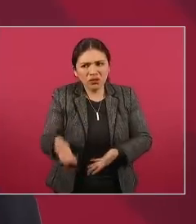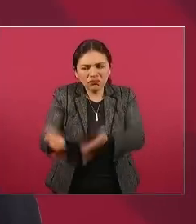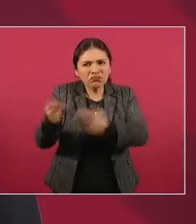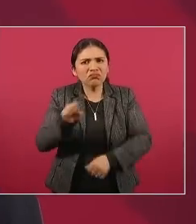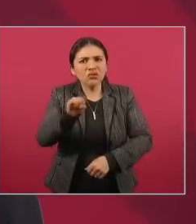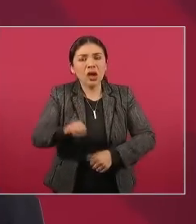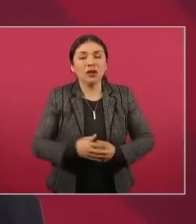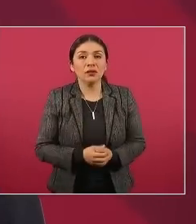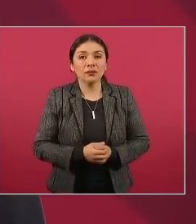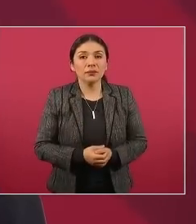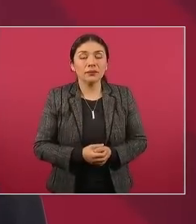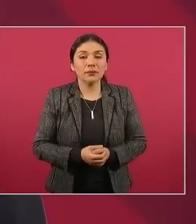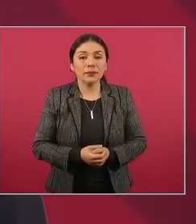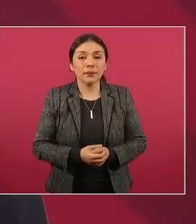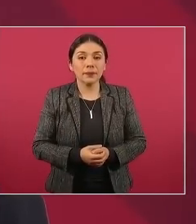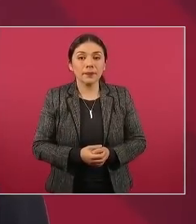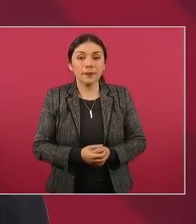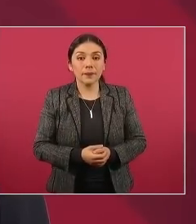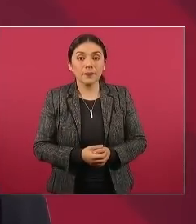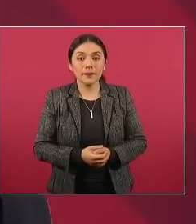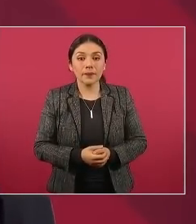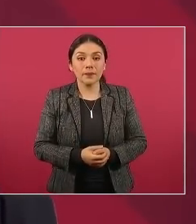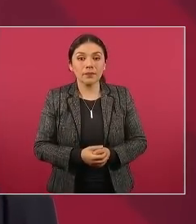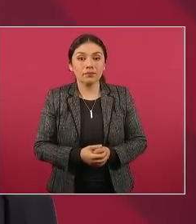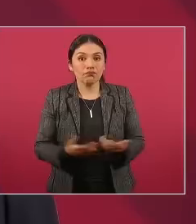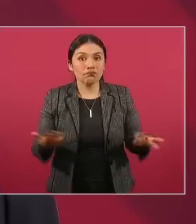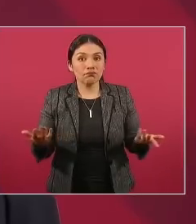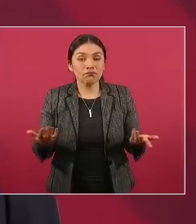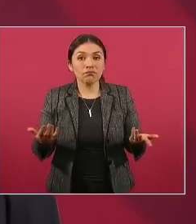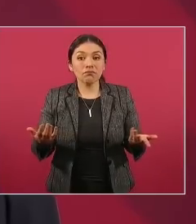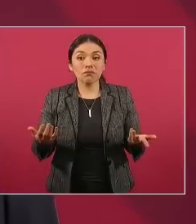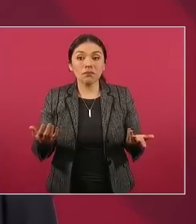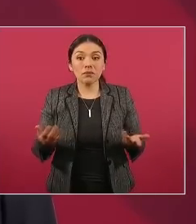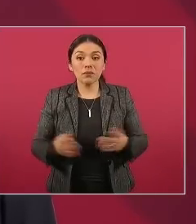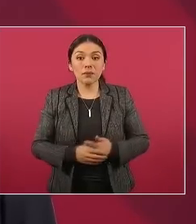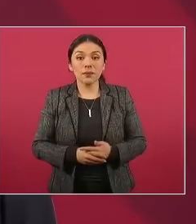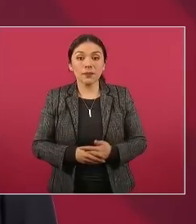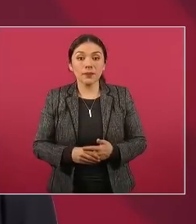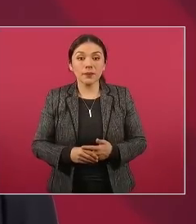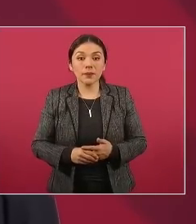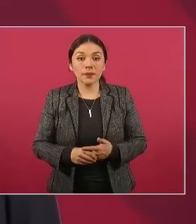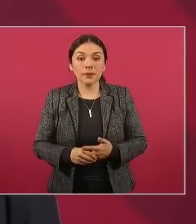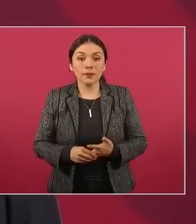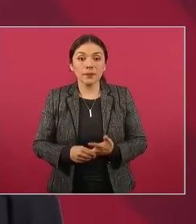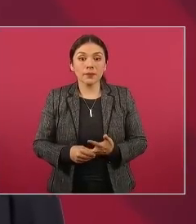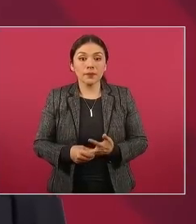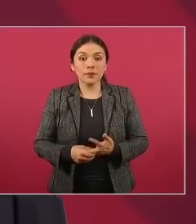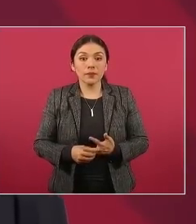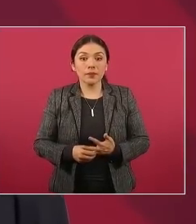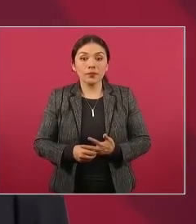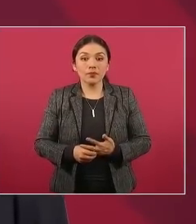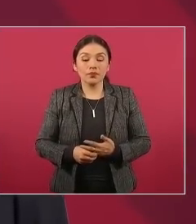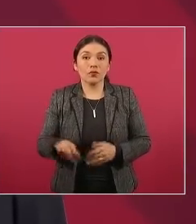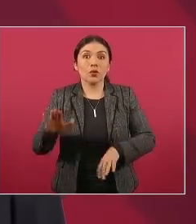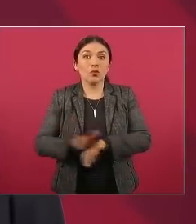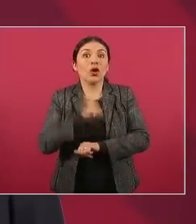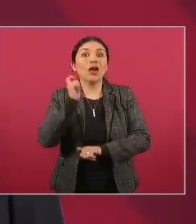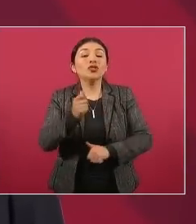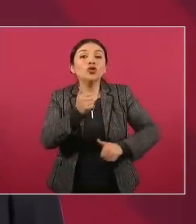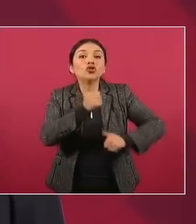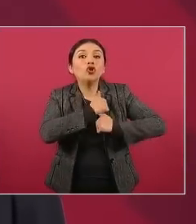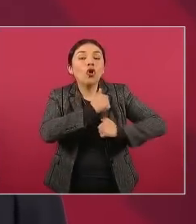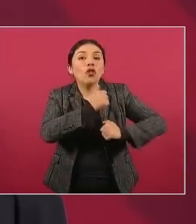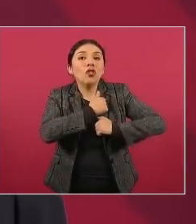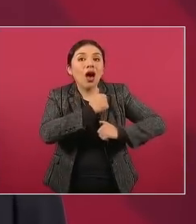para cometer crímenes de lesa humanidad y eso es imperdonable y a ese imbécil se le